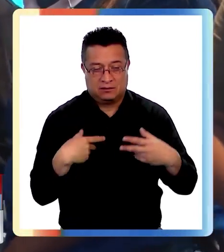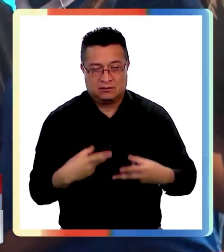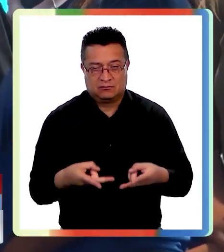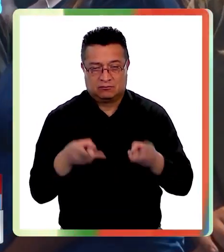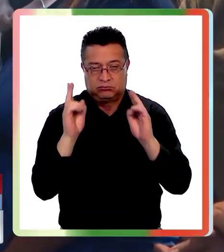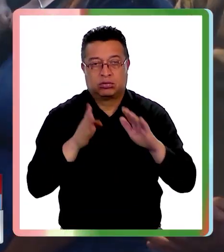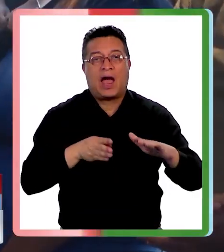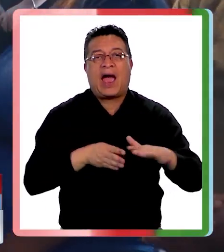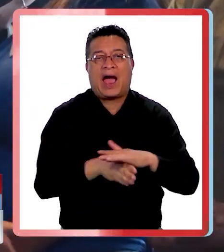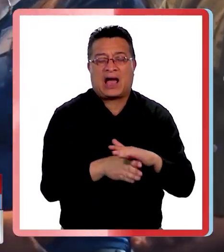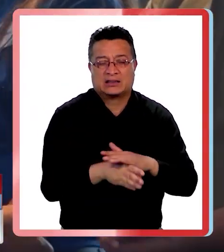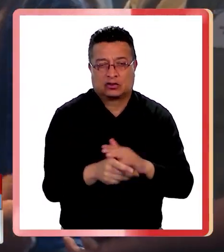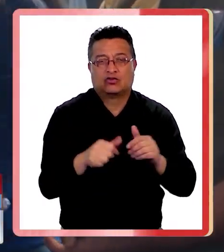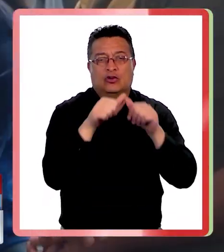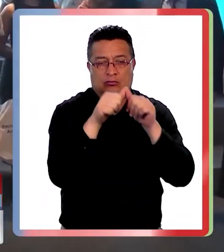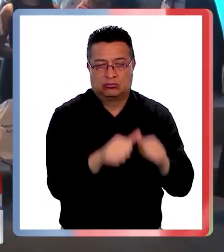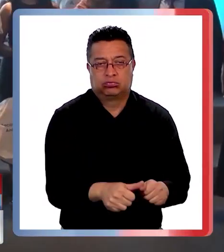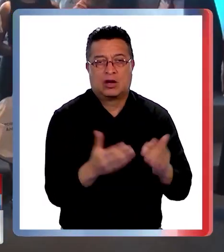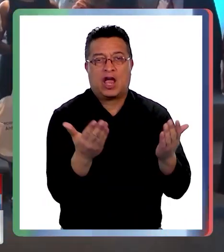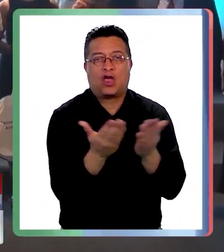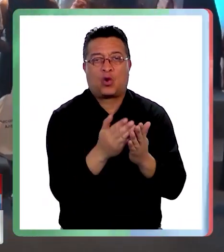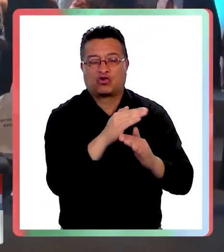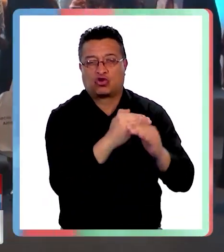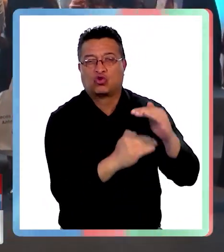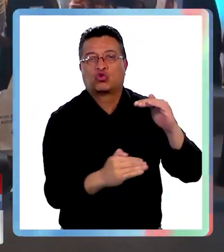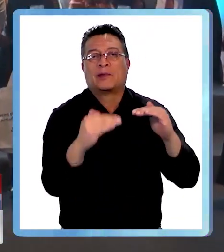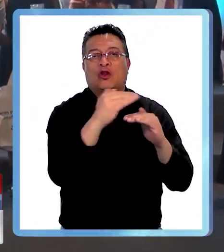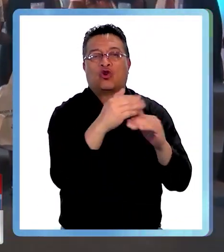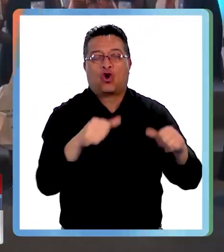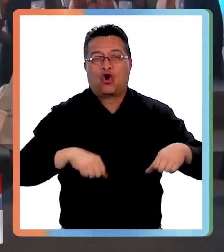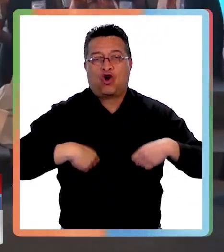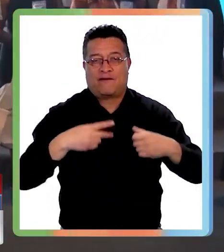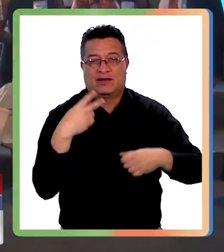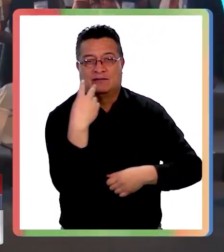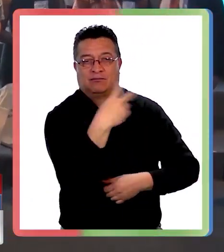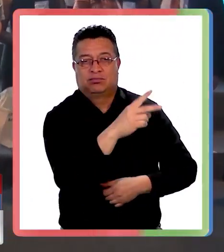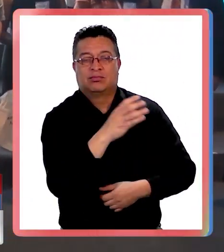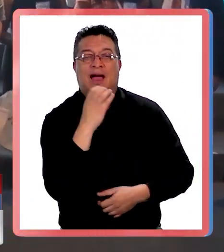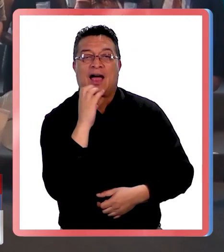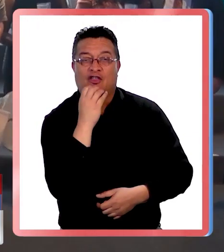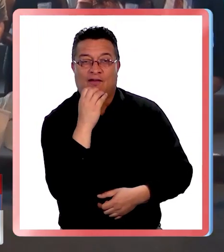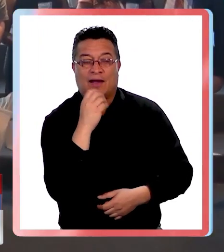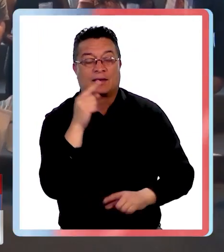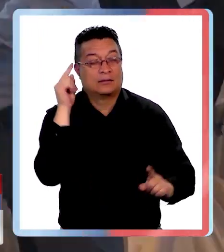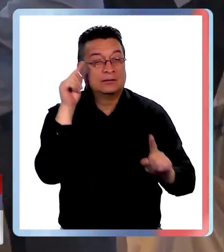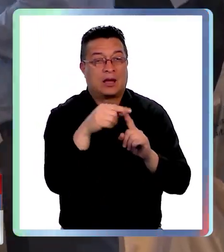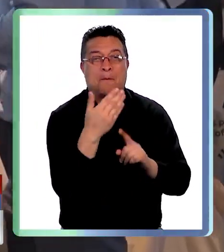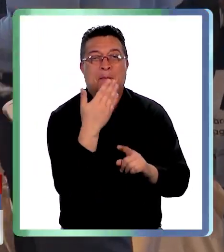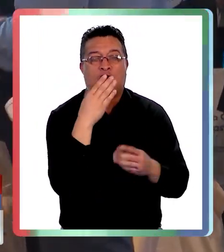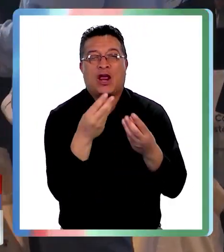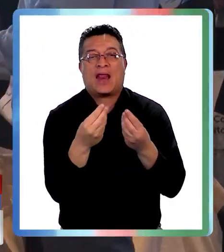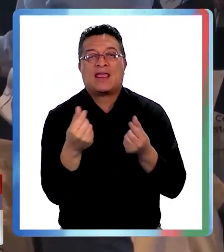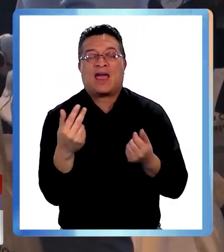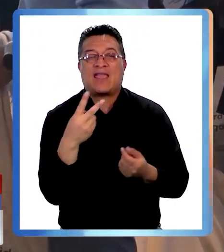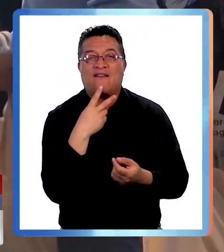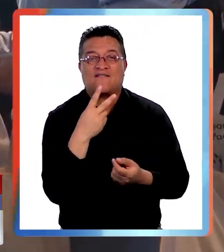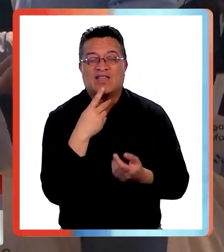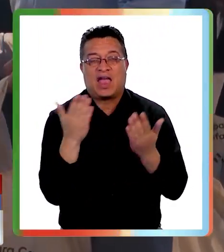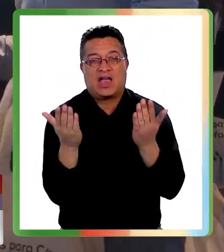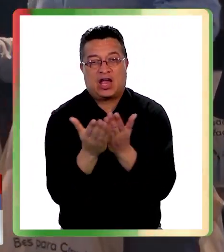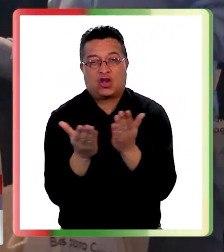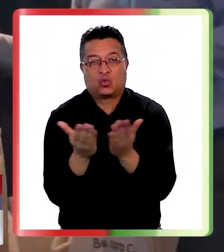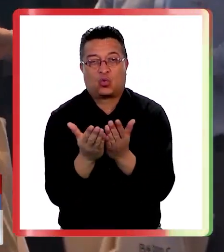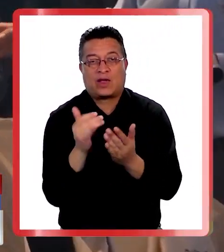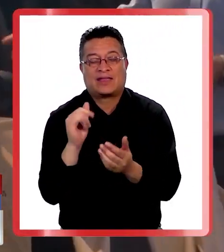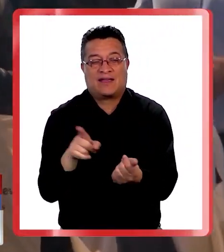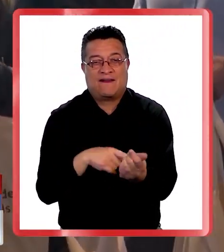facilitar el acceso y permanencia en la educación superior para jóvenes de la región de Antofagasta, con la intención de mejorar la calidad de vida de los